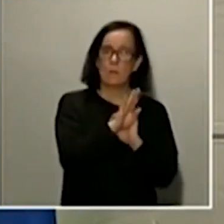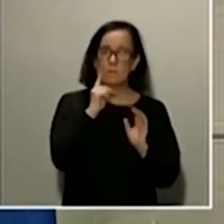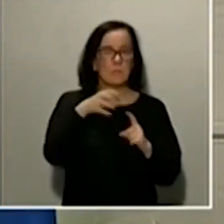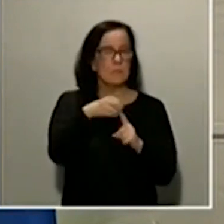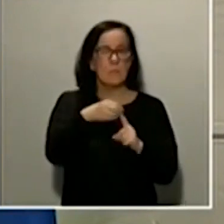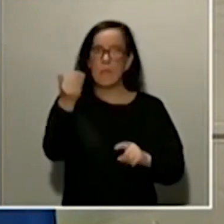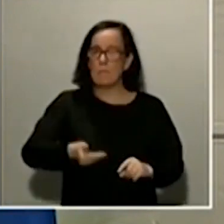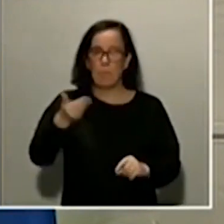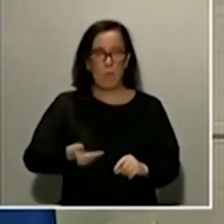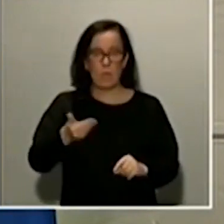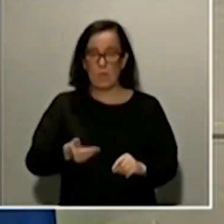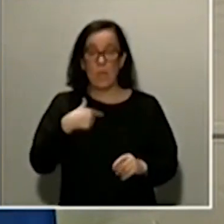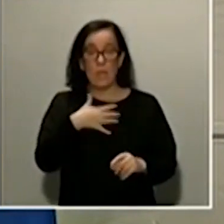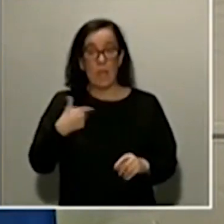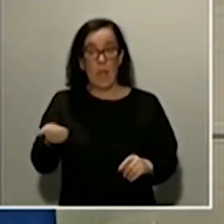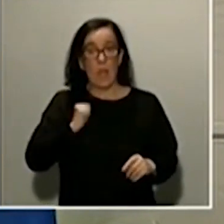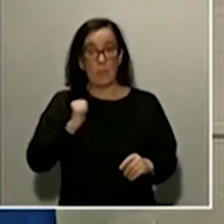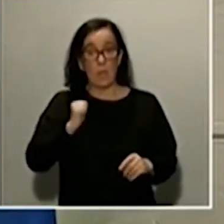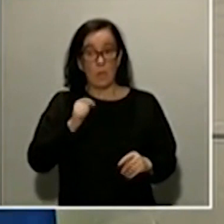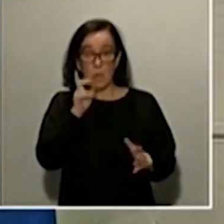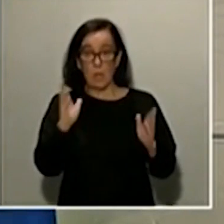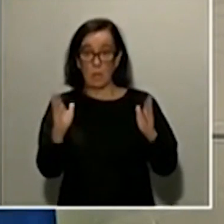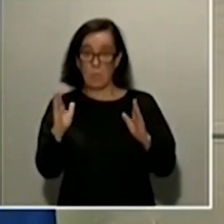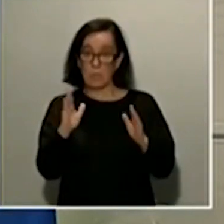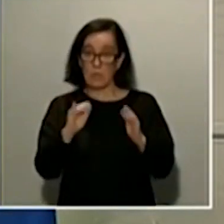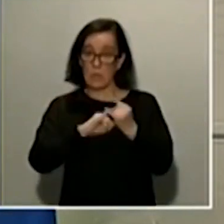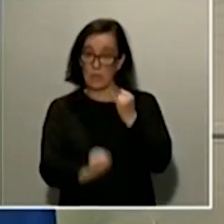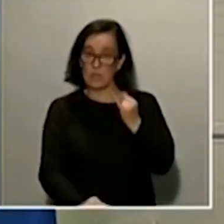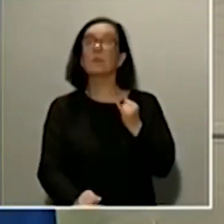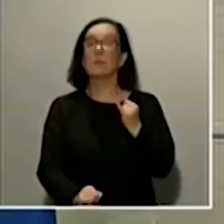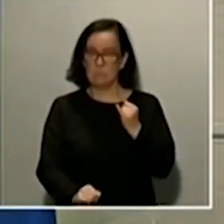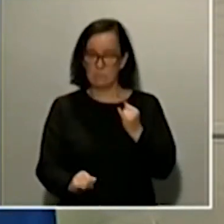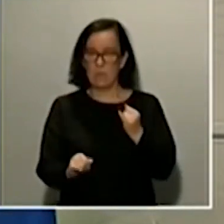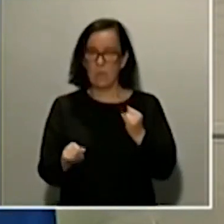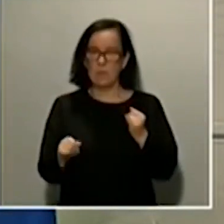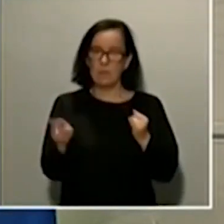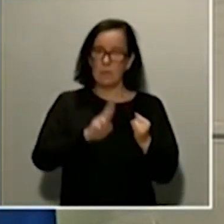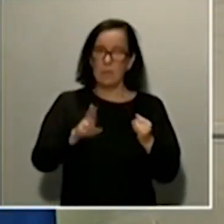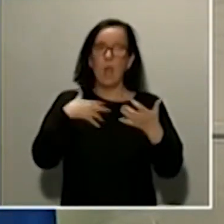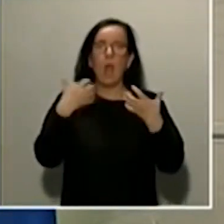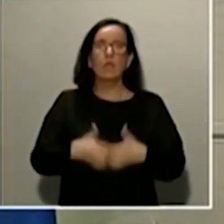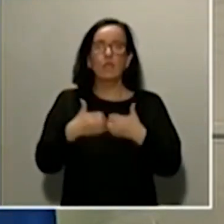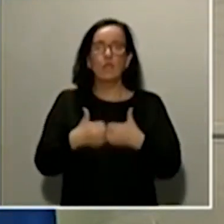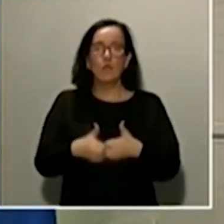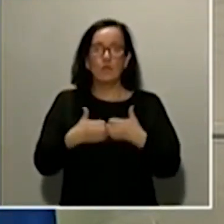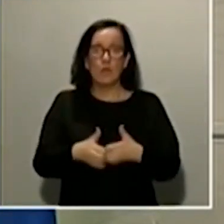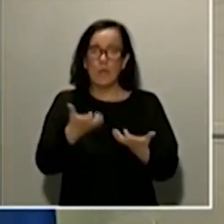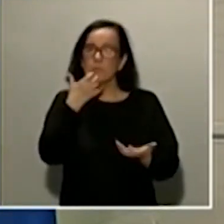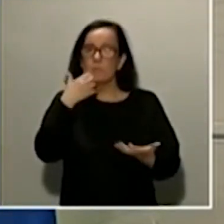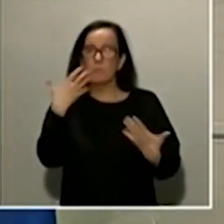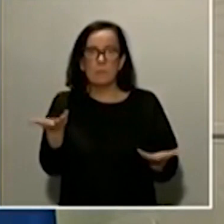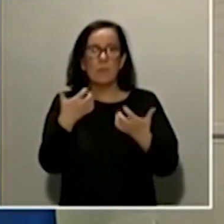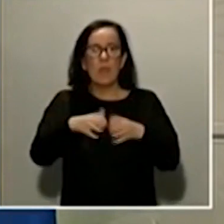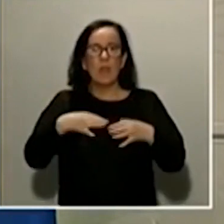queremos es aprovechar estos momentos de crisis para recuperar una industria. Estamos hablando, por ejemplo, de la industria textil